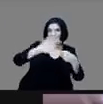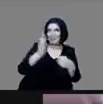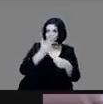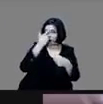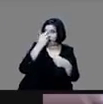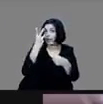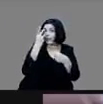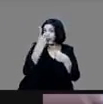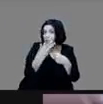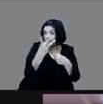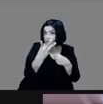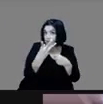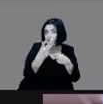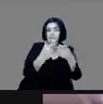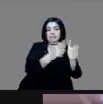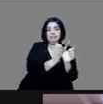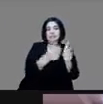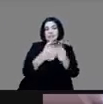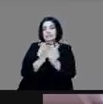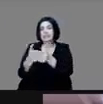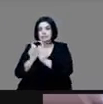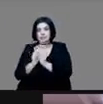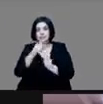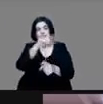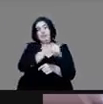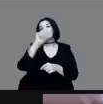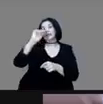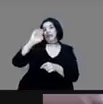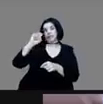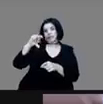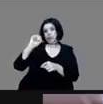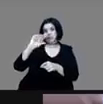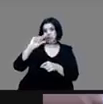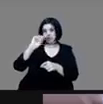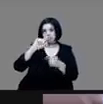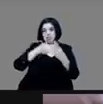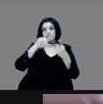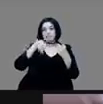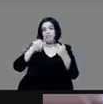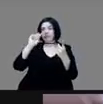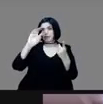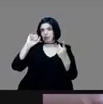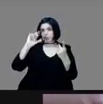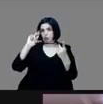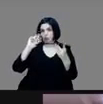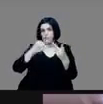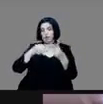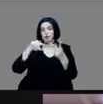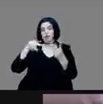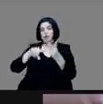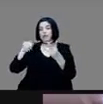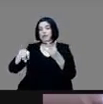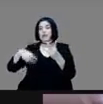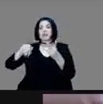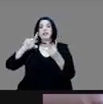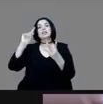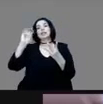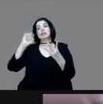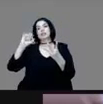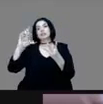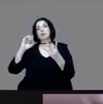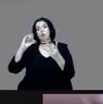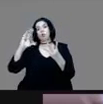triple alianza era Tenochtitlan, Tacuba y Texcoco, este, sin embargo, los,